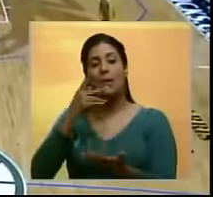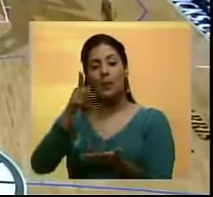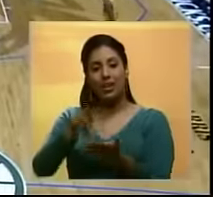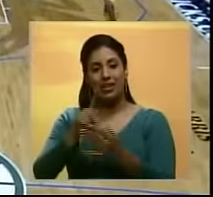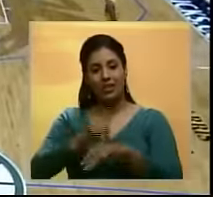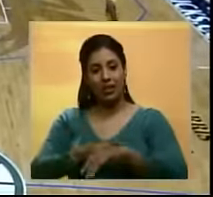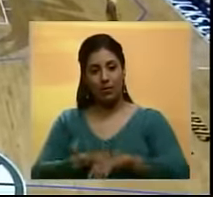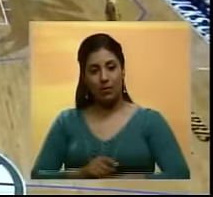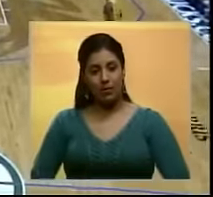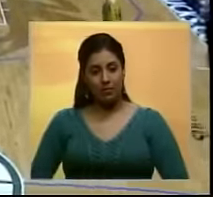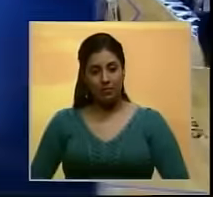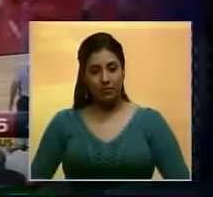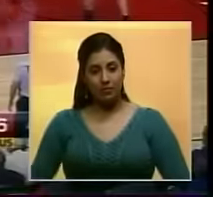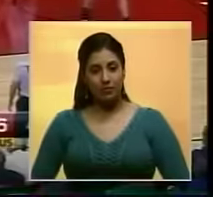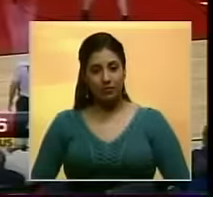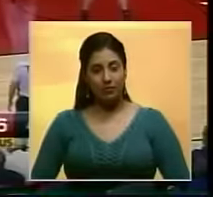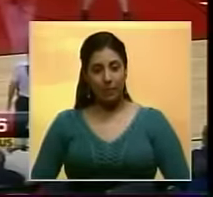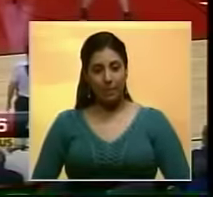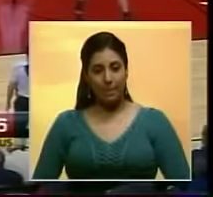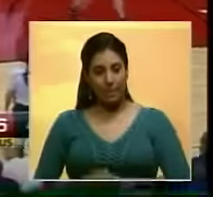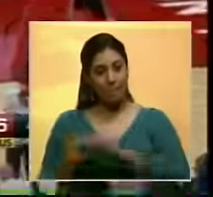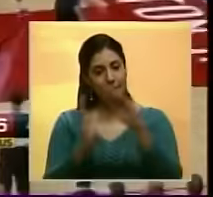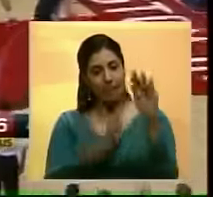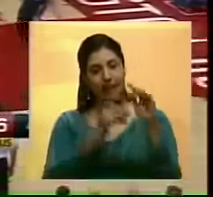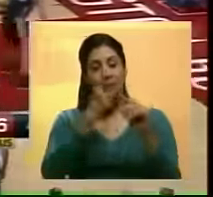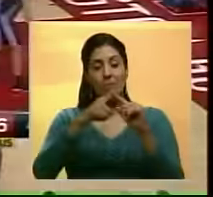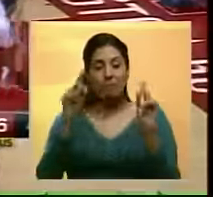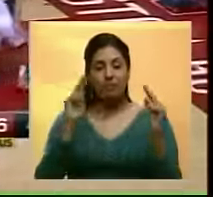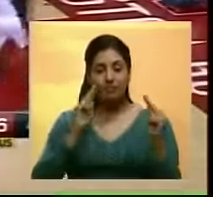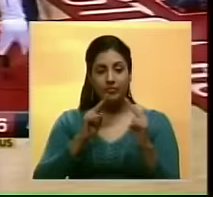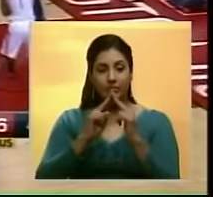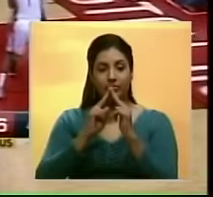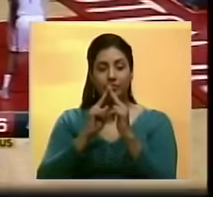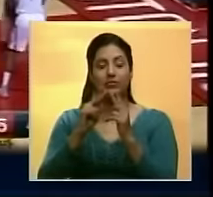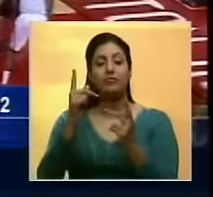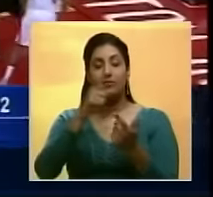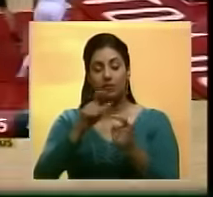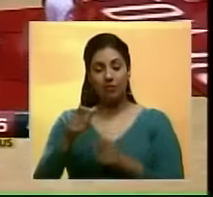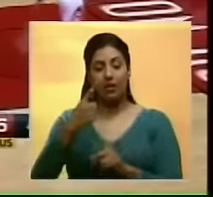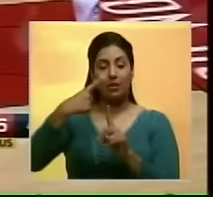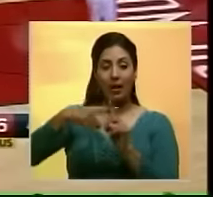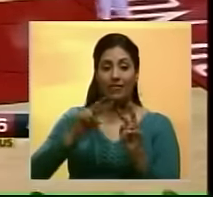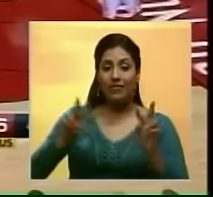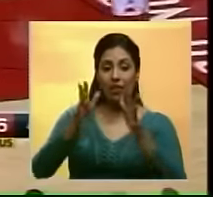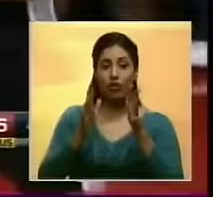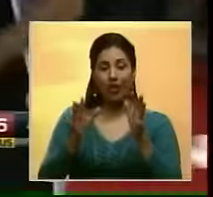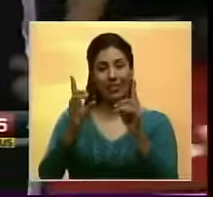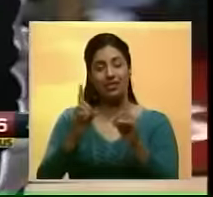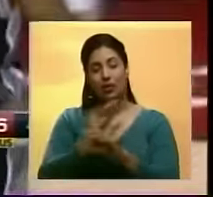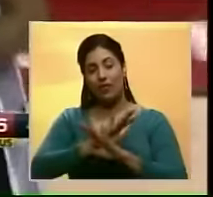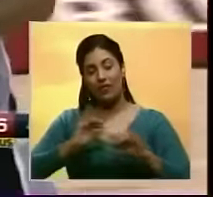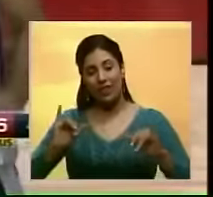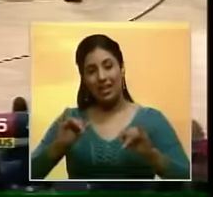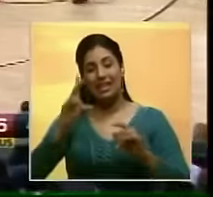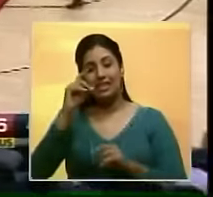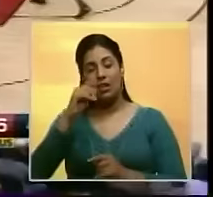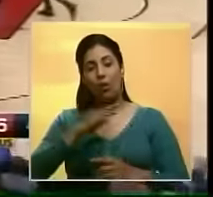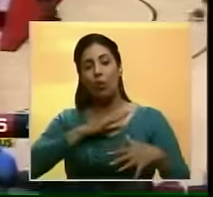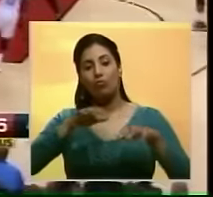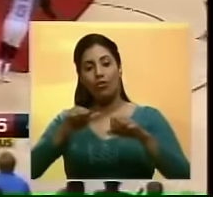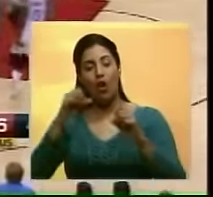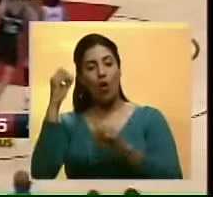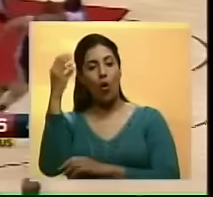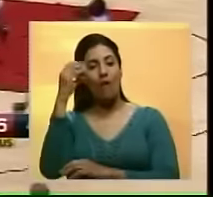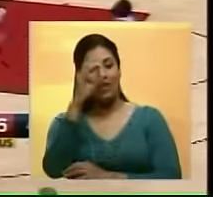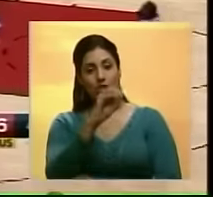temporada. Y en otro encuentro, los Spurs sumaron una victoria decisiva para mantener su segunda posición en la